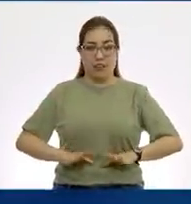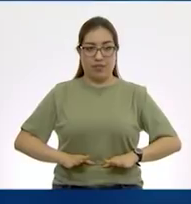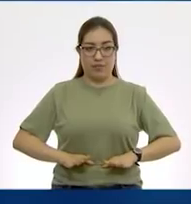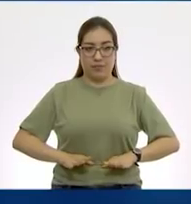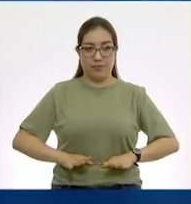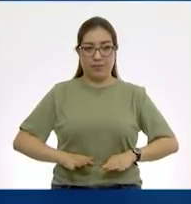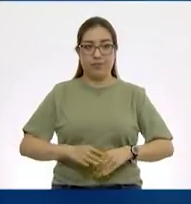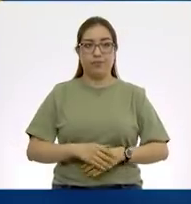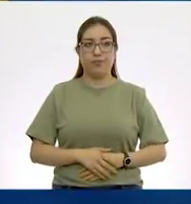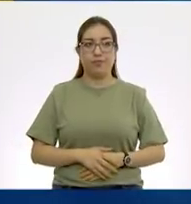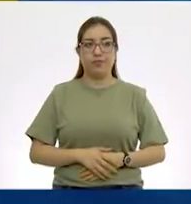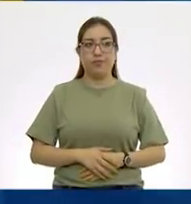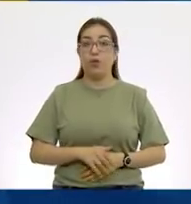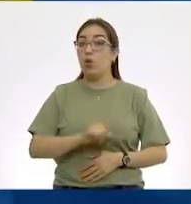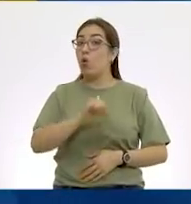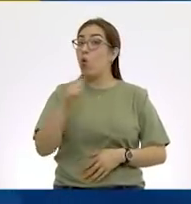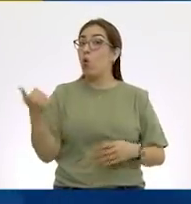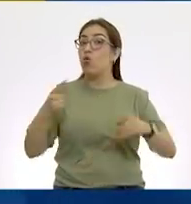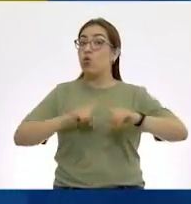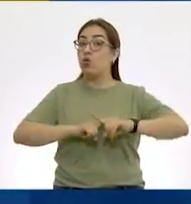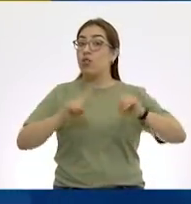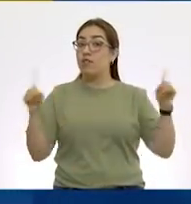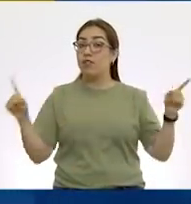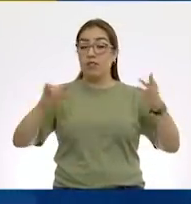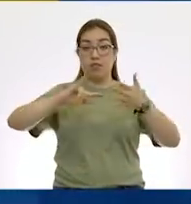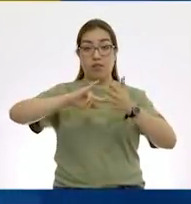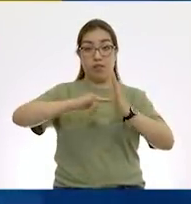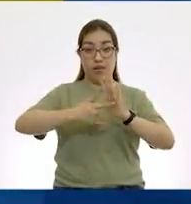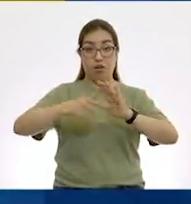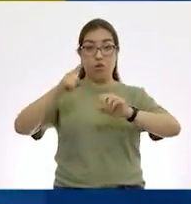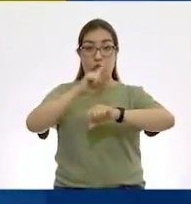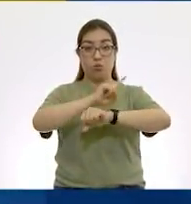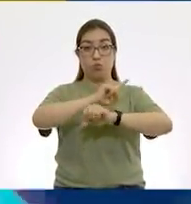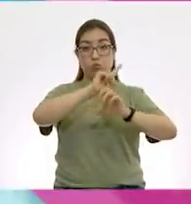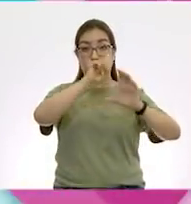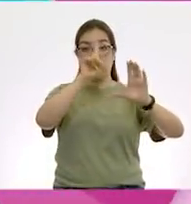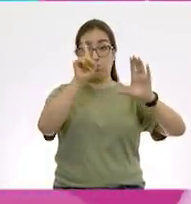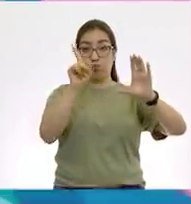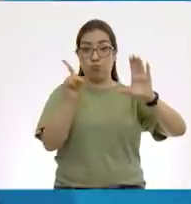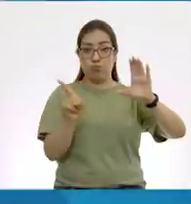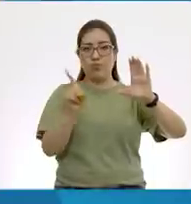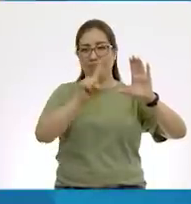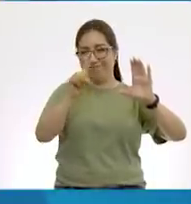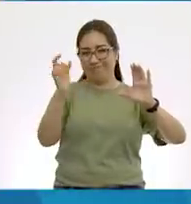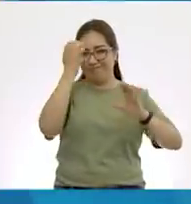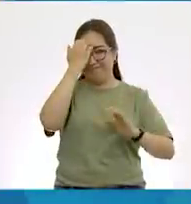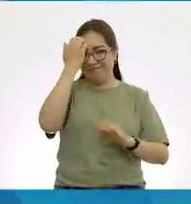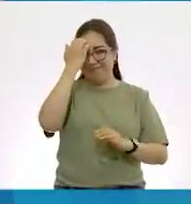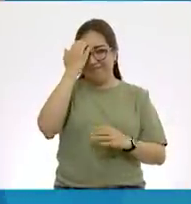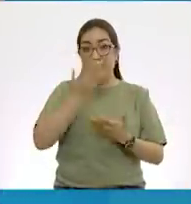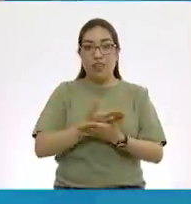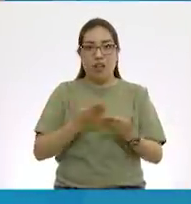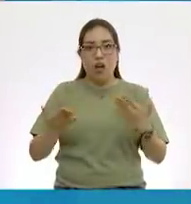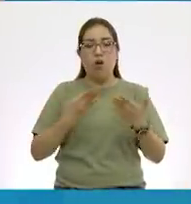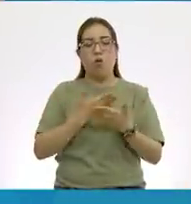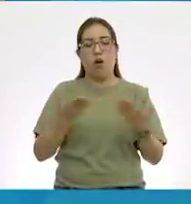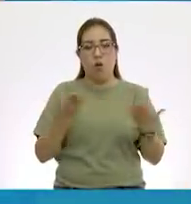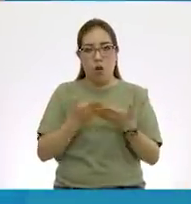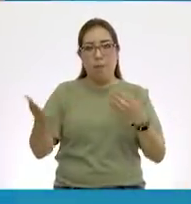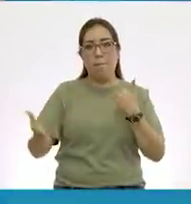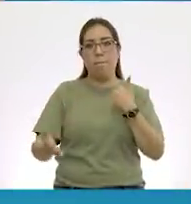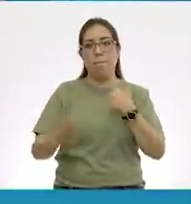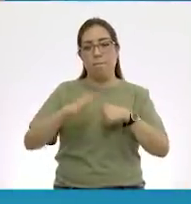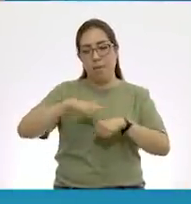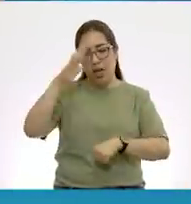Lo que no ocurre con el otro tipo de reloj que también conocemos mucho, que ahora se ha hecho más popular, inclusive.